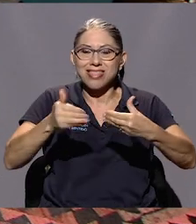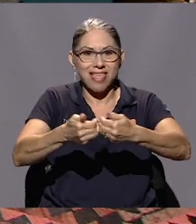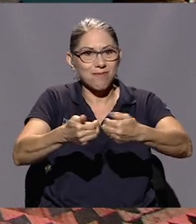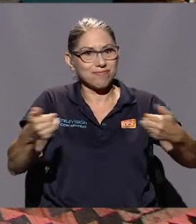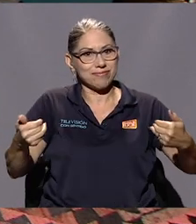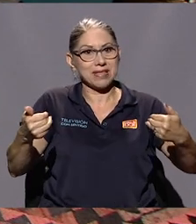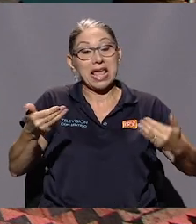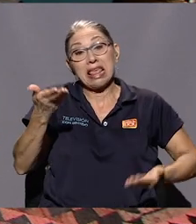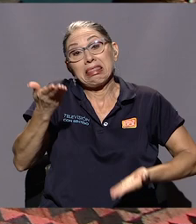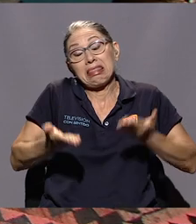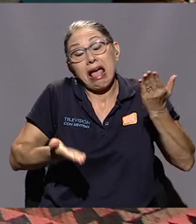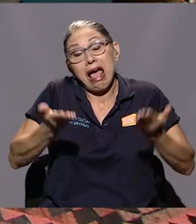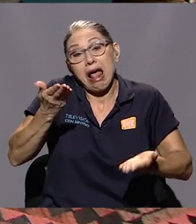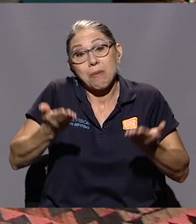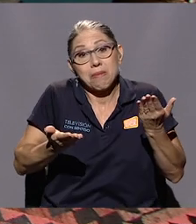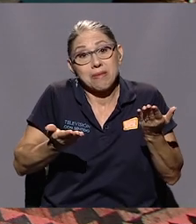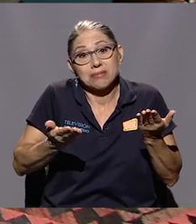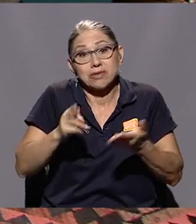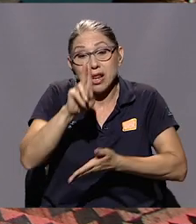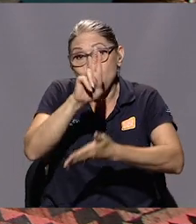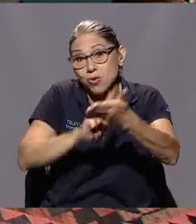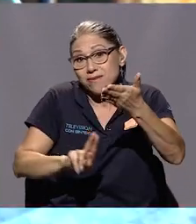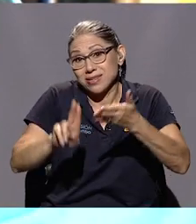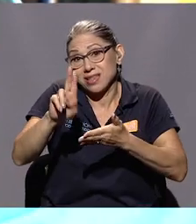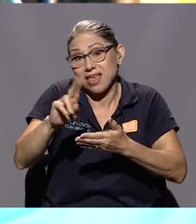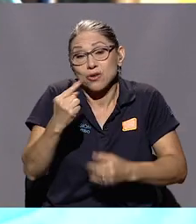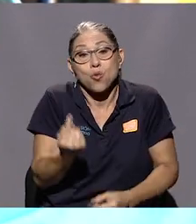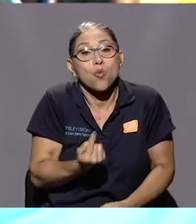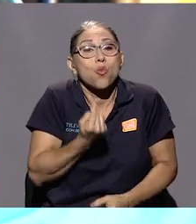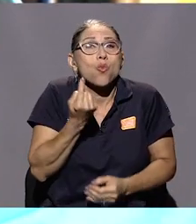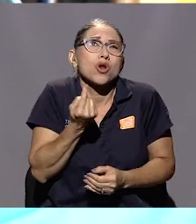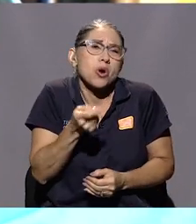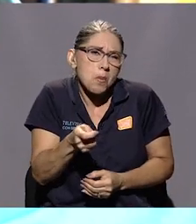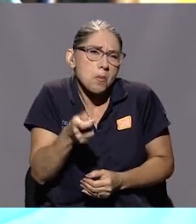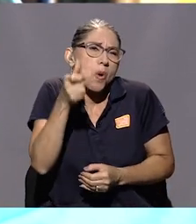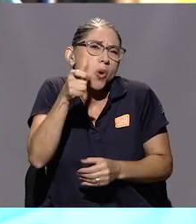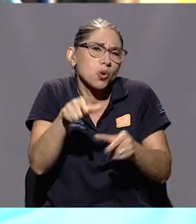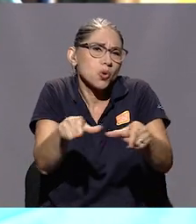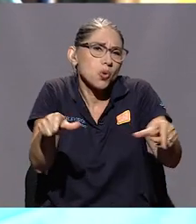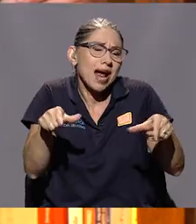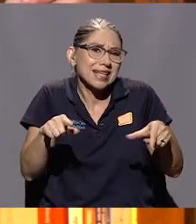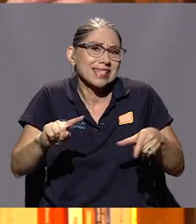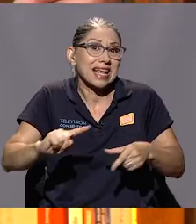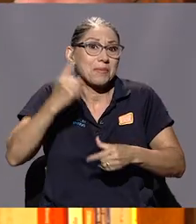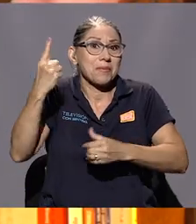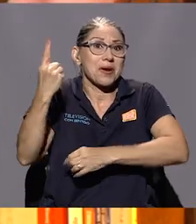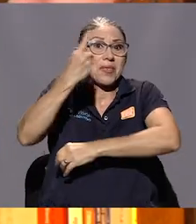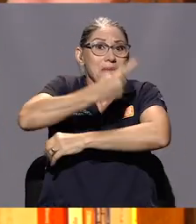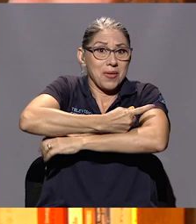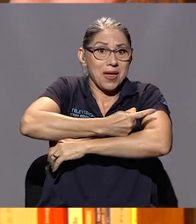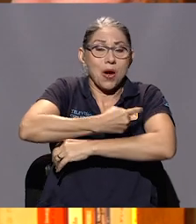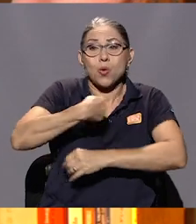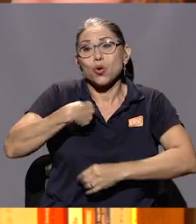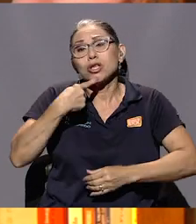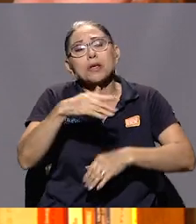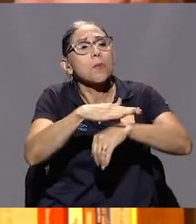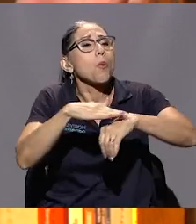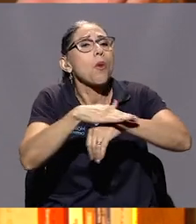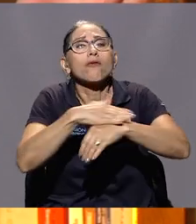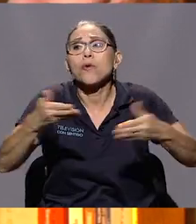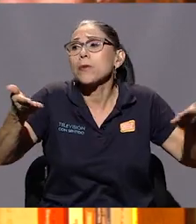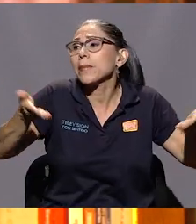pocos espacios donde siendo profesora, te vas a tener el primer día de clase, es decir, por favor, presentémonos.